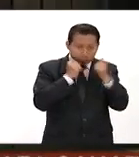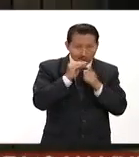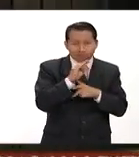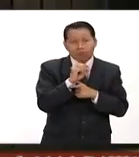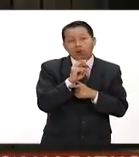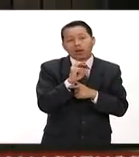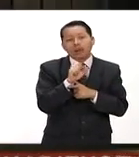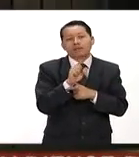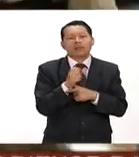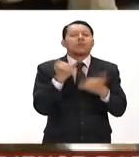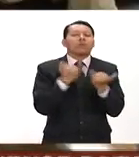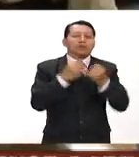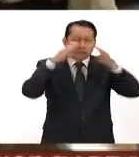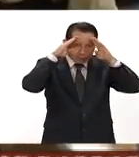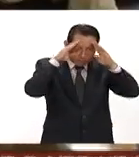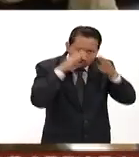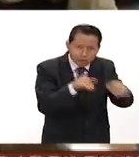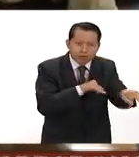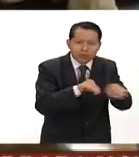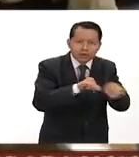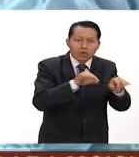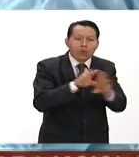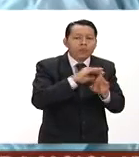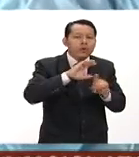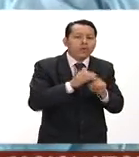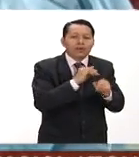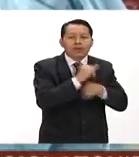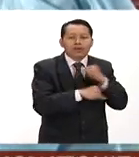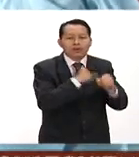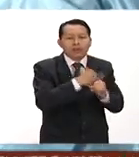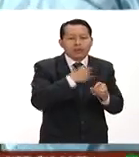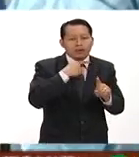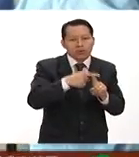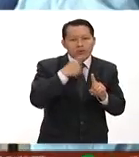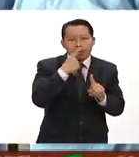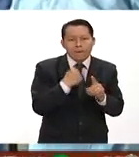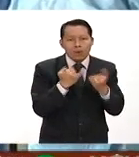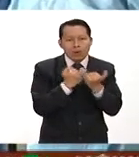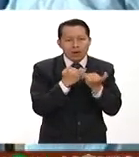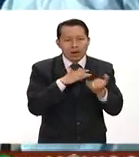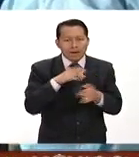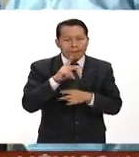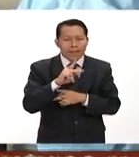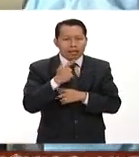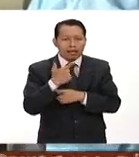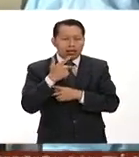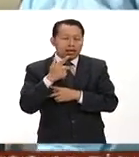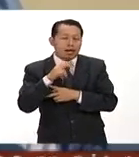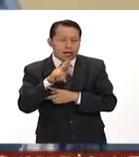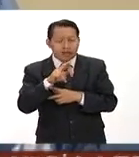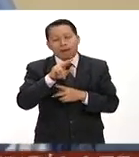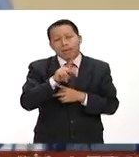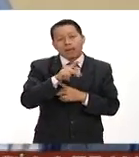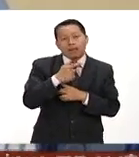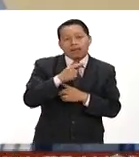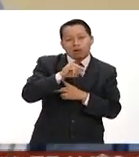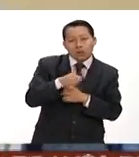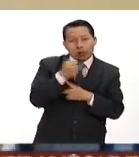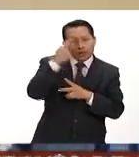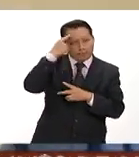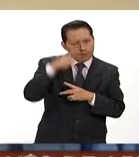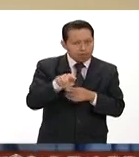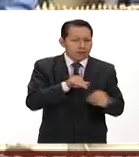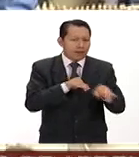como los deseas se está trabajando mucho sobre todo con el comité internacional de la Cruz Roja y la PGR PGJ también para trabajar con